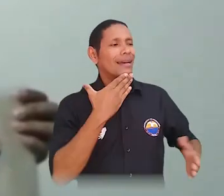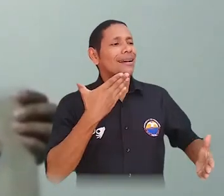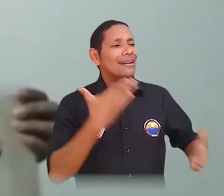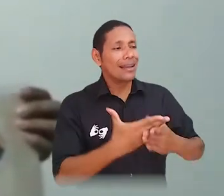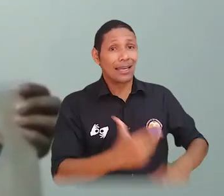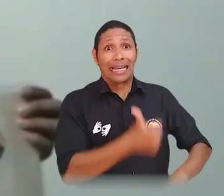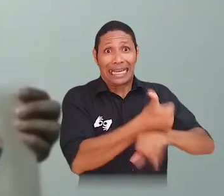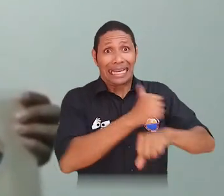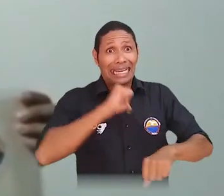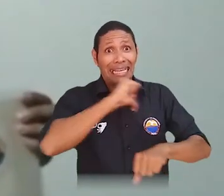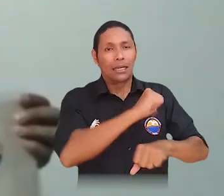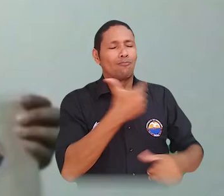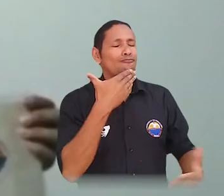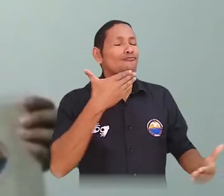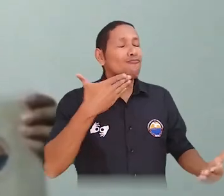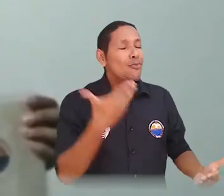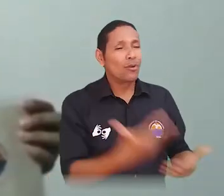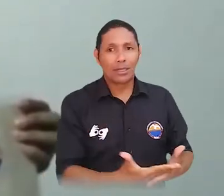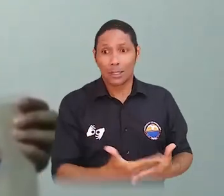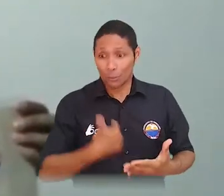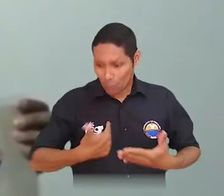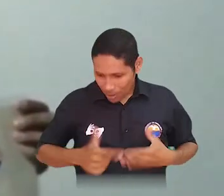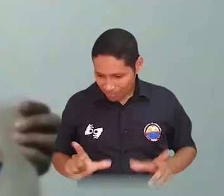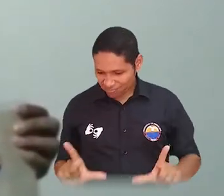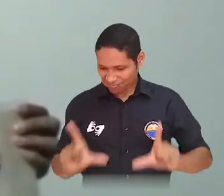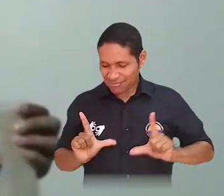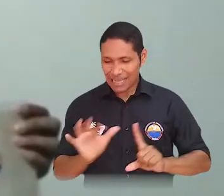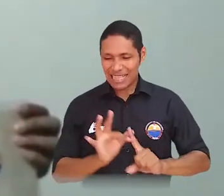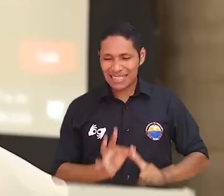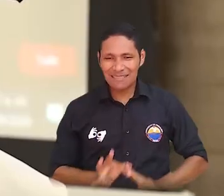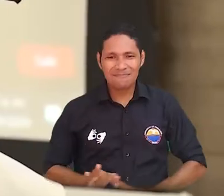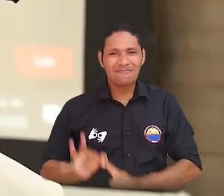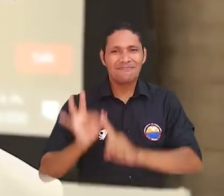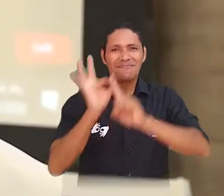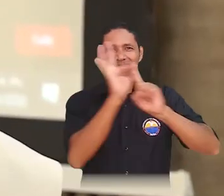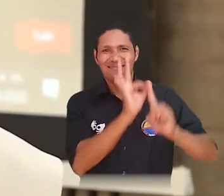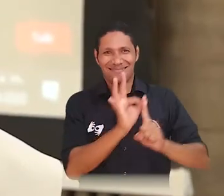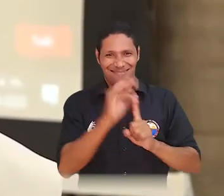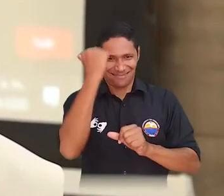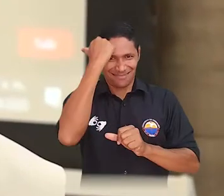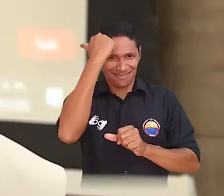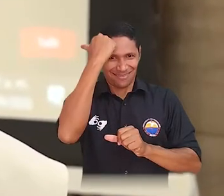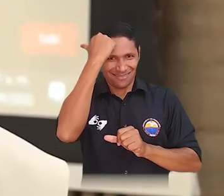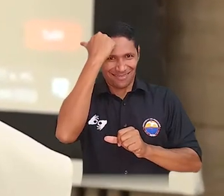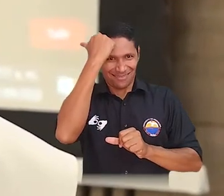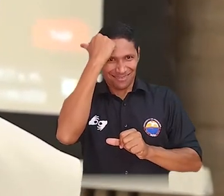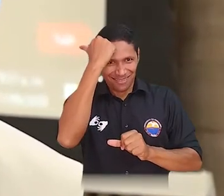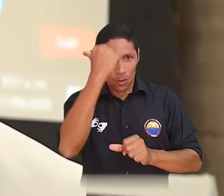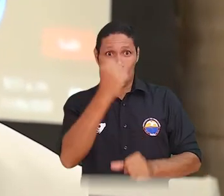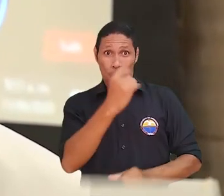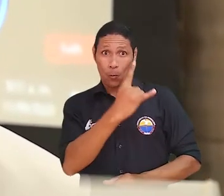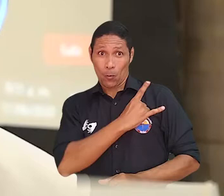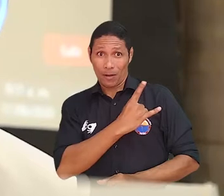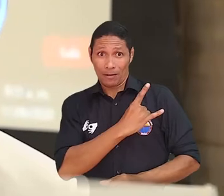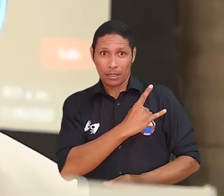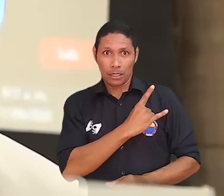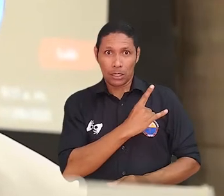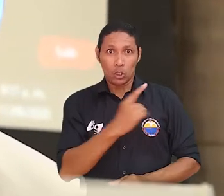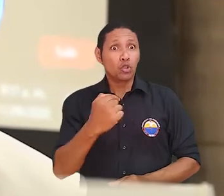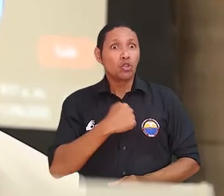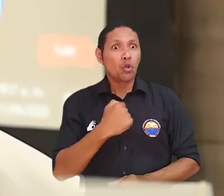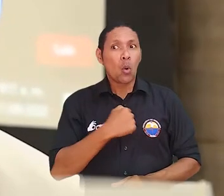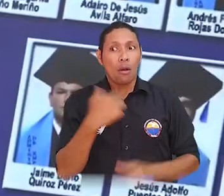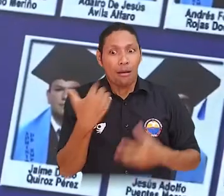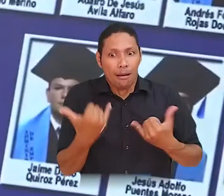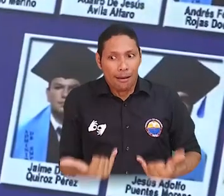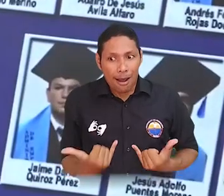Dios y a la Universidad del Magdalena, en cabeza del rector Pablo Vera Salazar, el haber obtenido este título como especialista en docencia